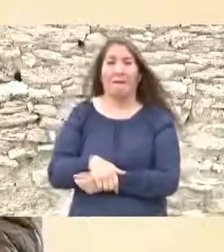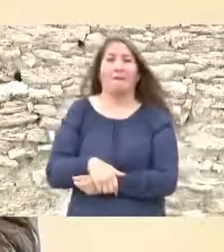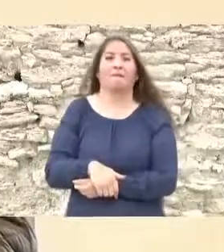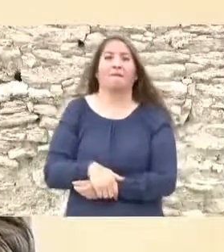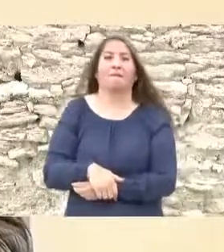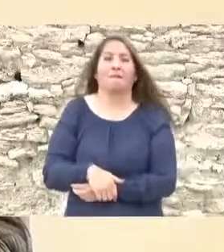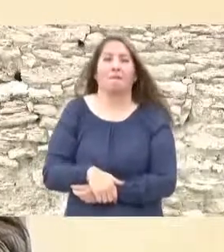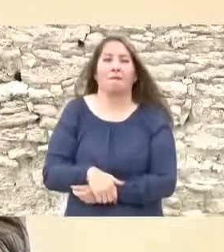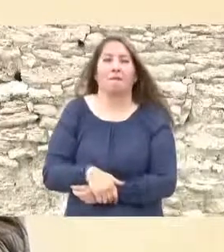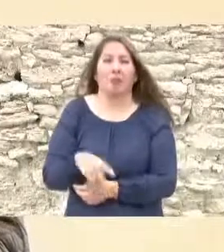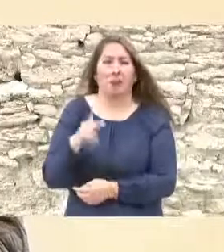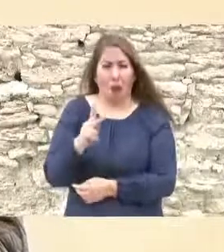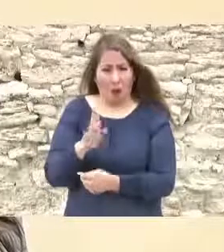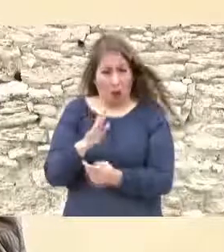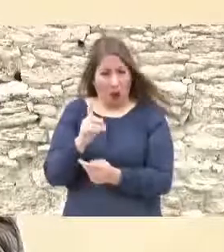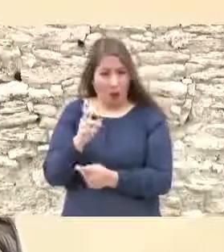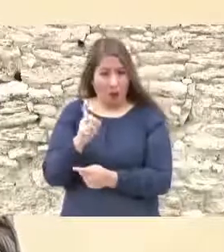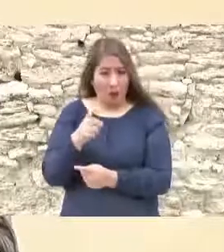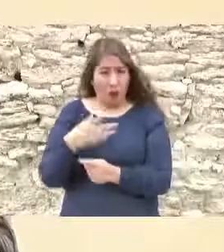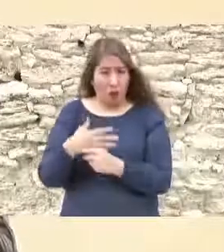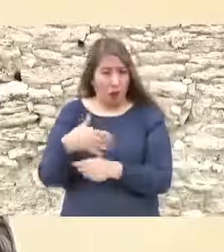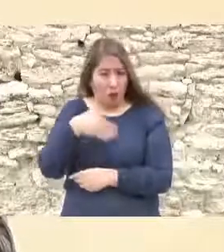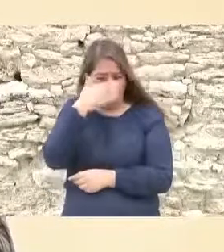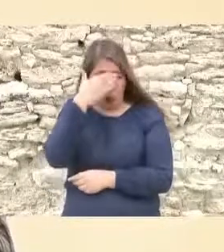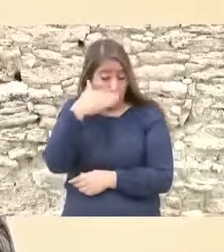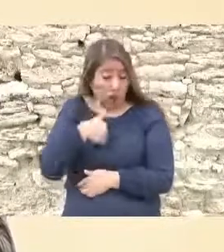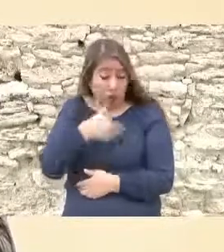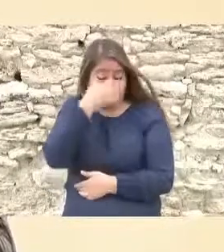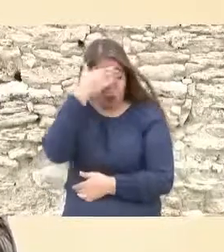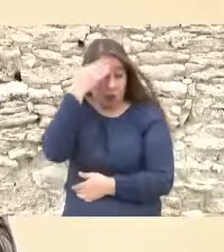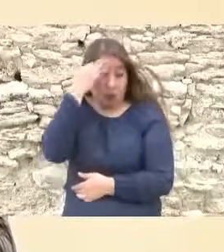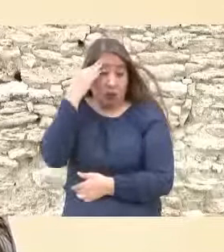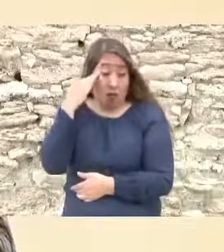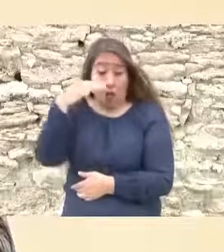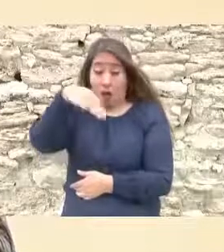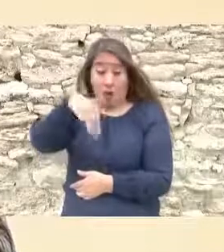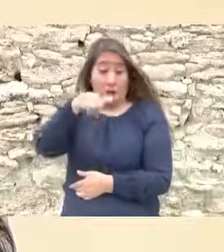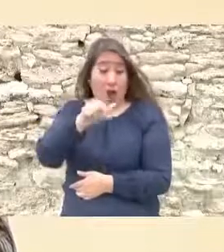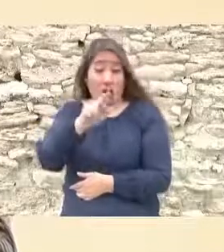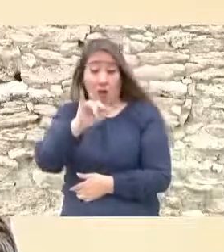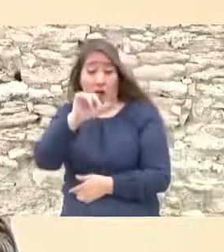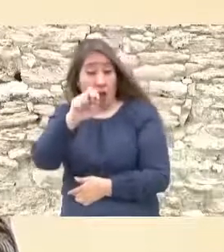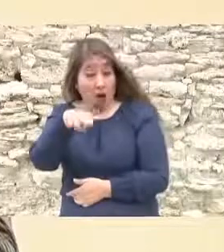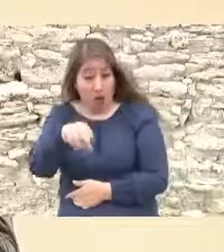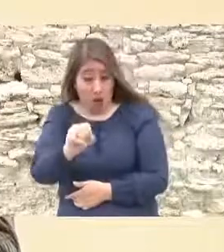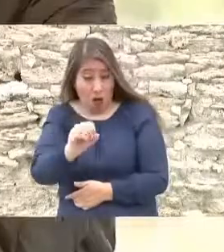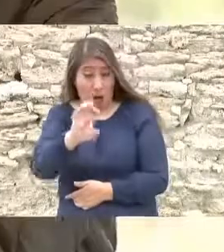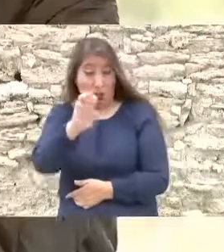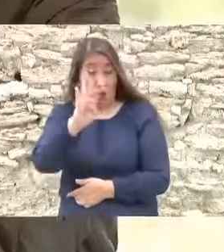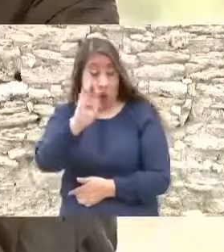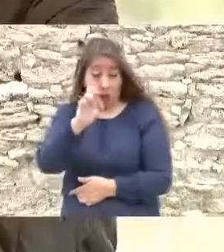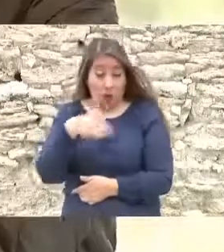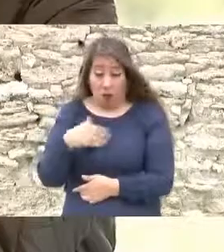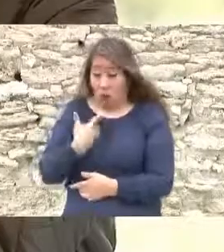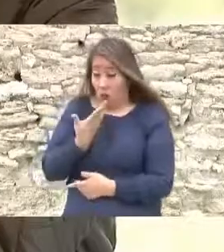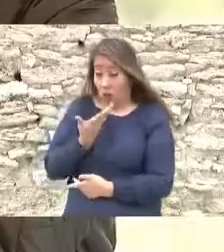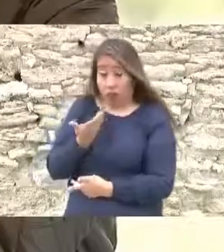este primer episodio de Mariano Escobedo cuando